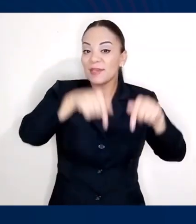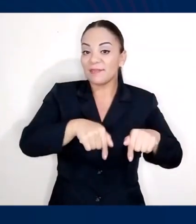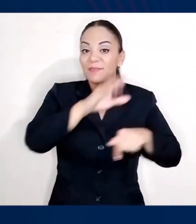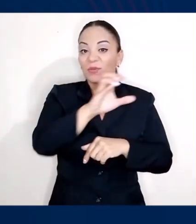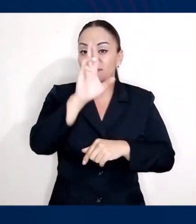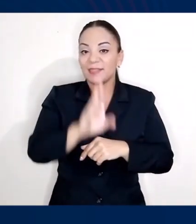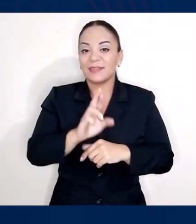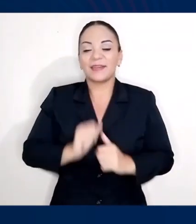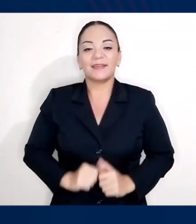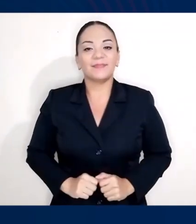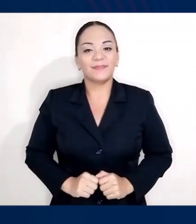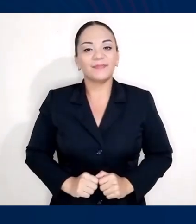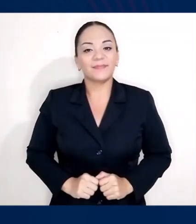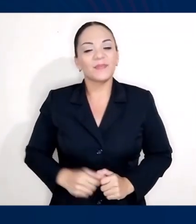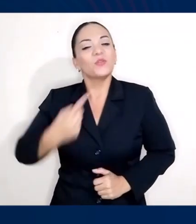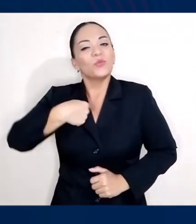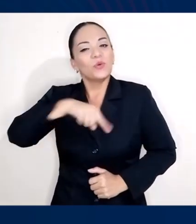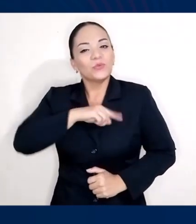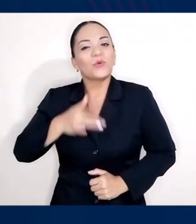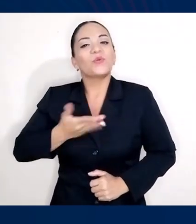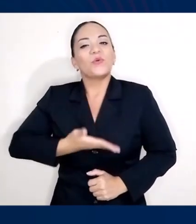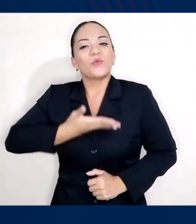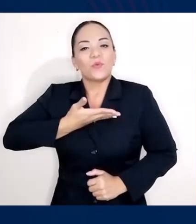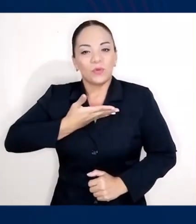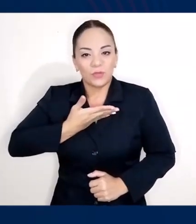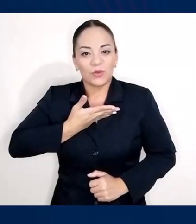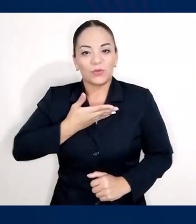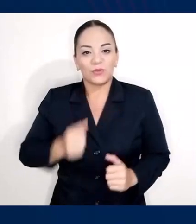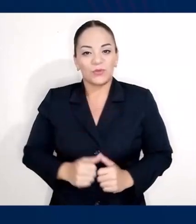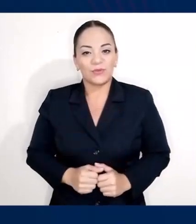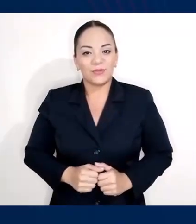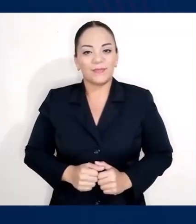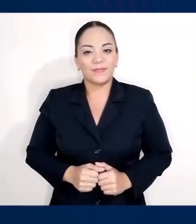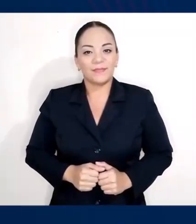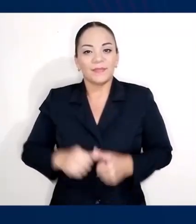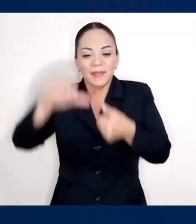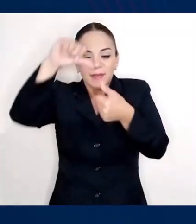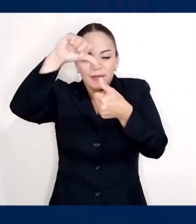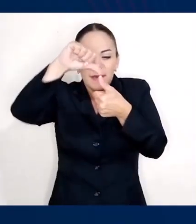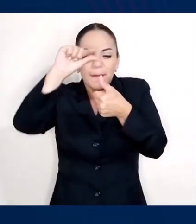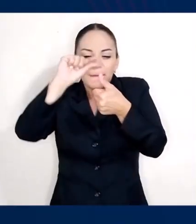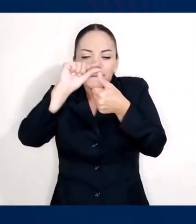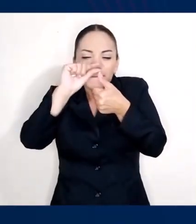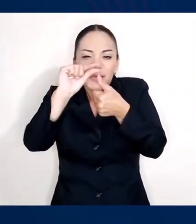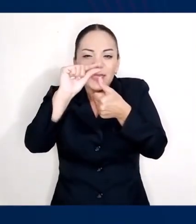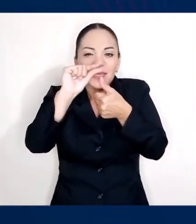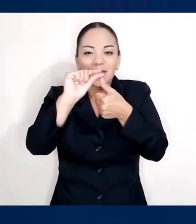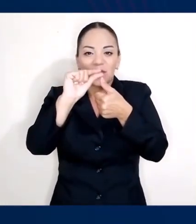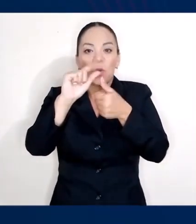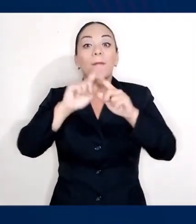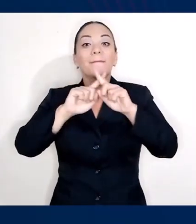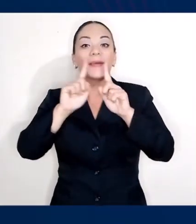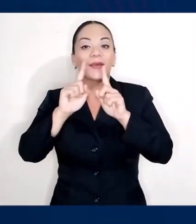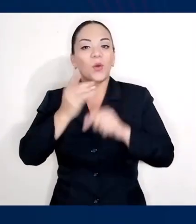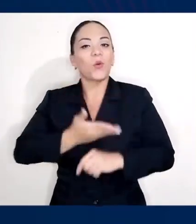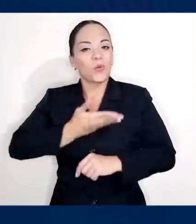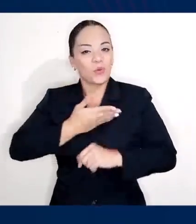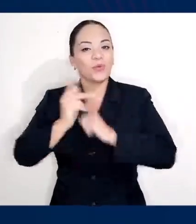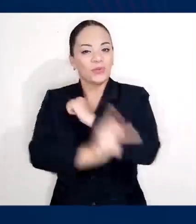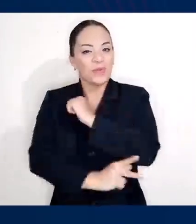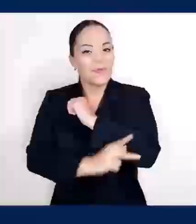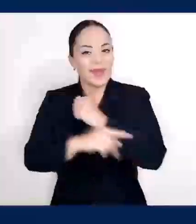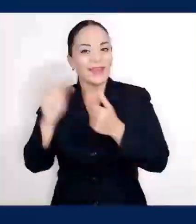a nuestras costas. Por eso estamos orgullosos de que nuestro pequeñito pero maravilloso país